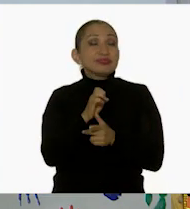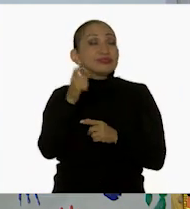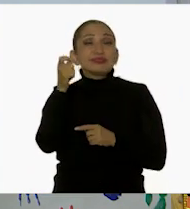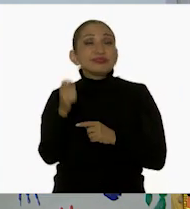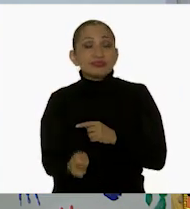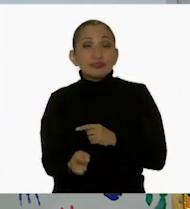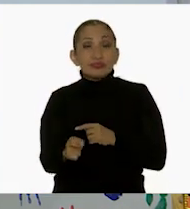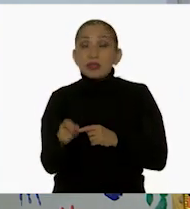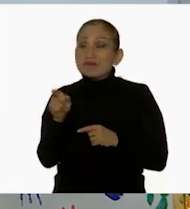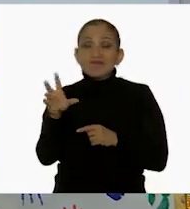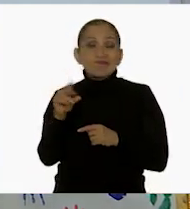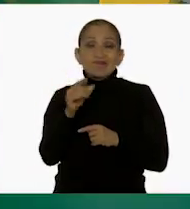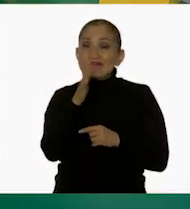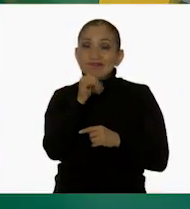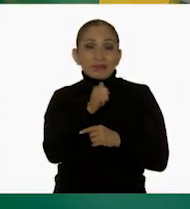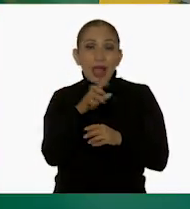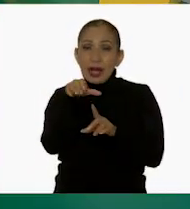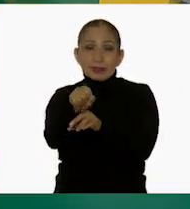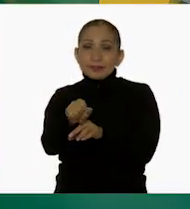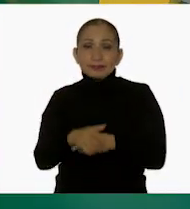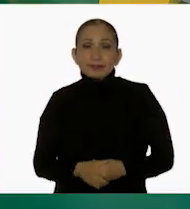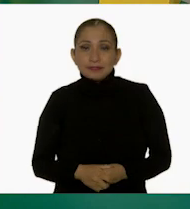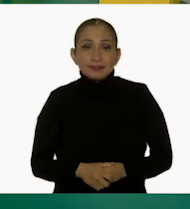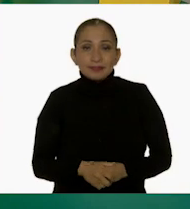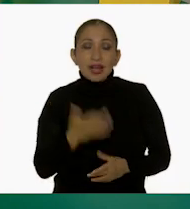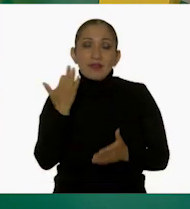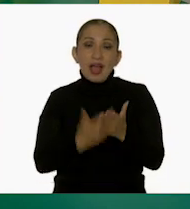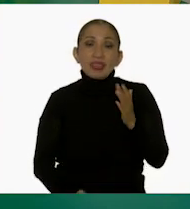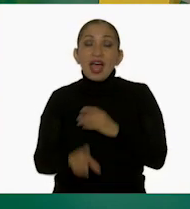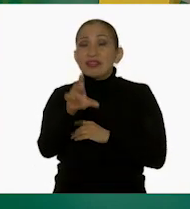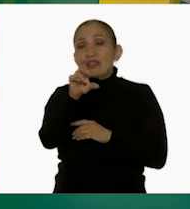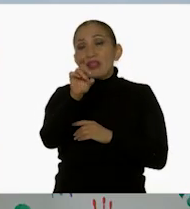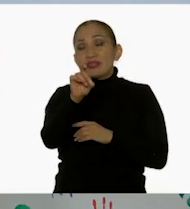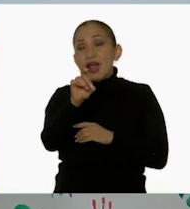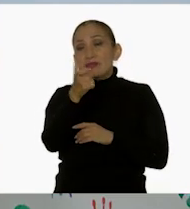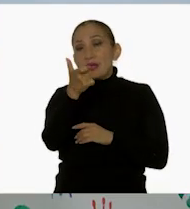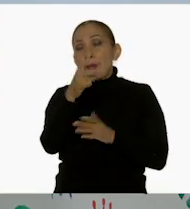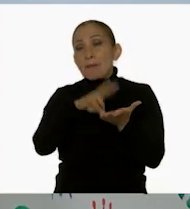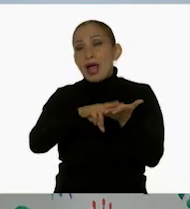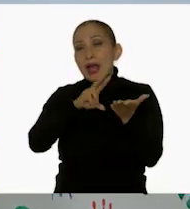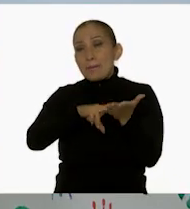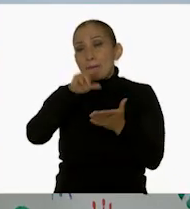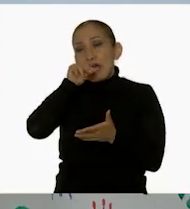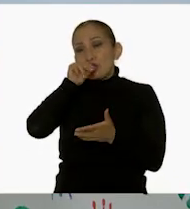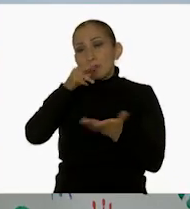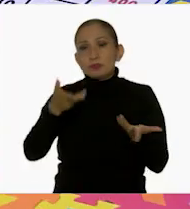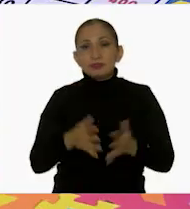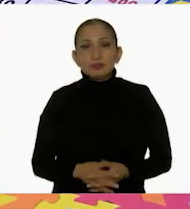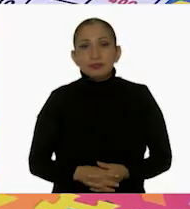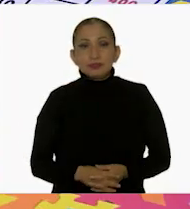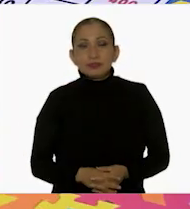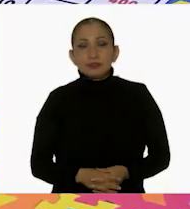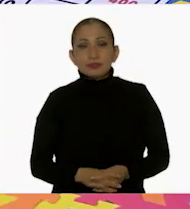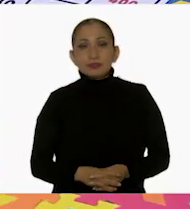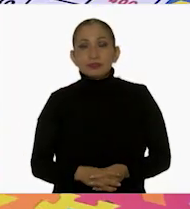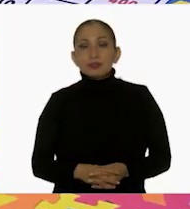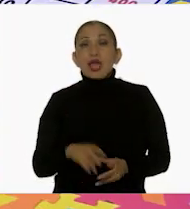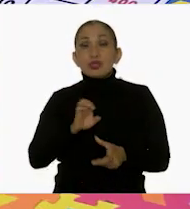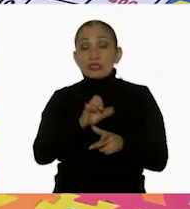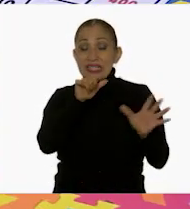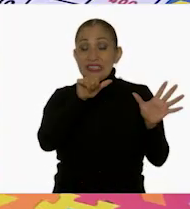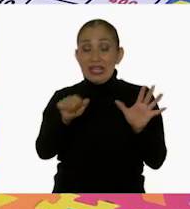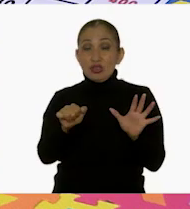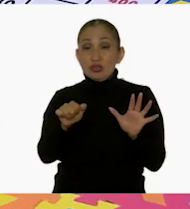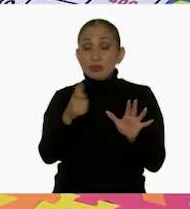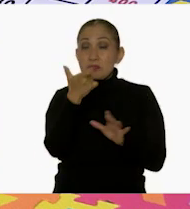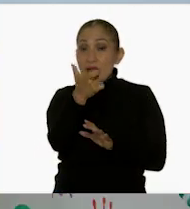niñas y niños, que no le va a alcanzar. No. Le van a faltar los 30 pesos, ¿verdad? Ajá. Entonces con 600